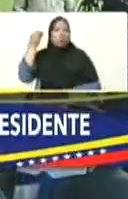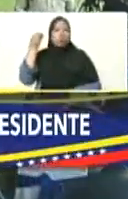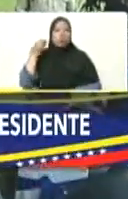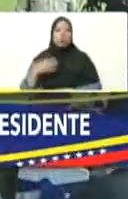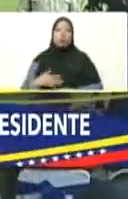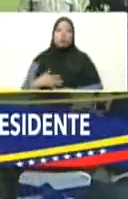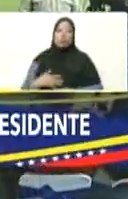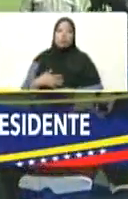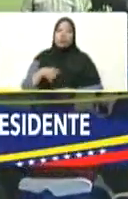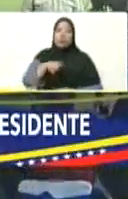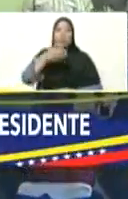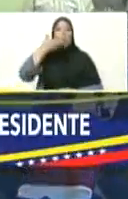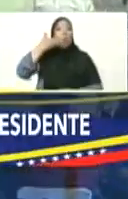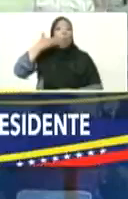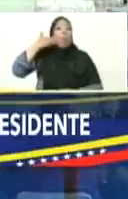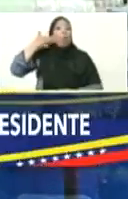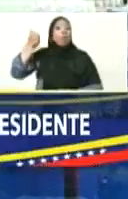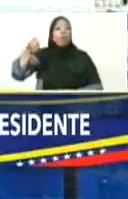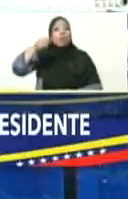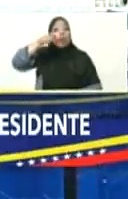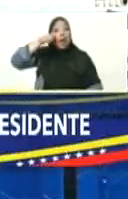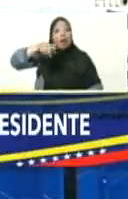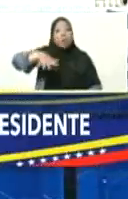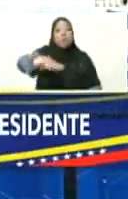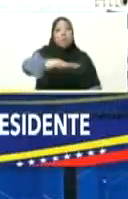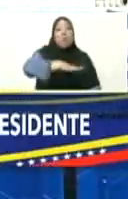y digo, ese es el pueblo de Venezuela,